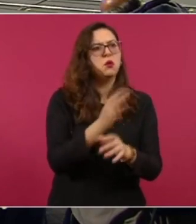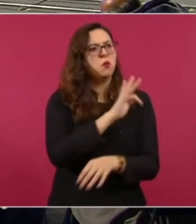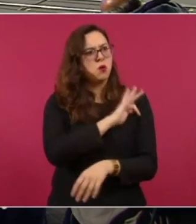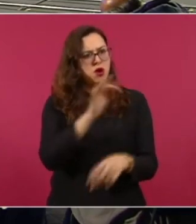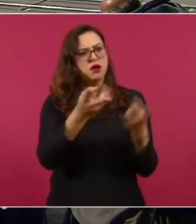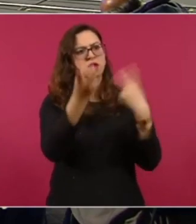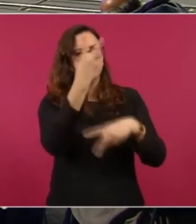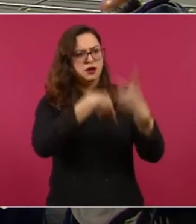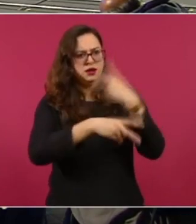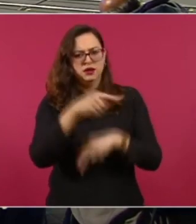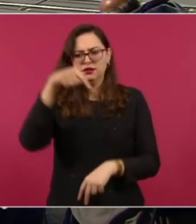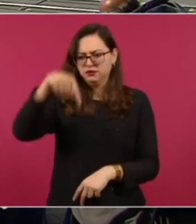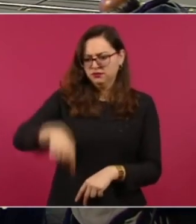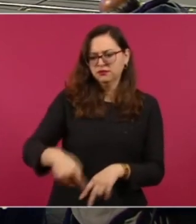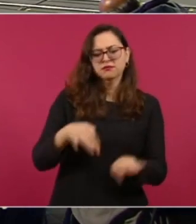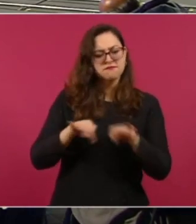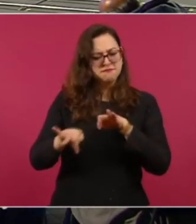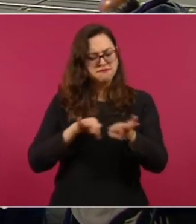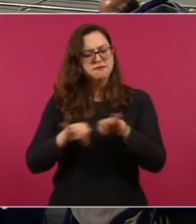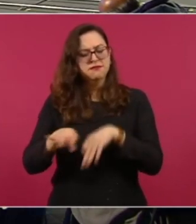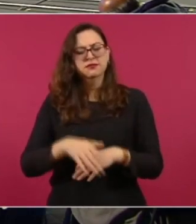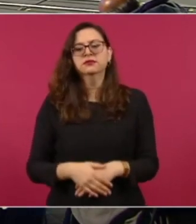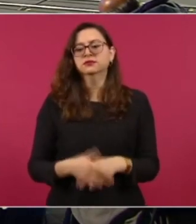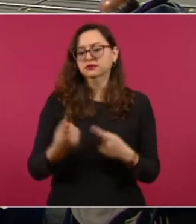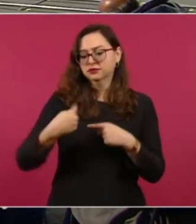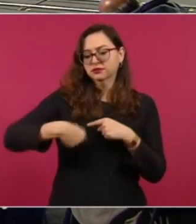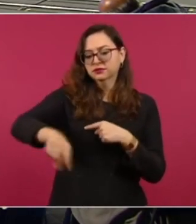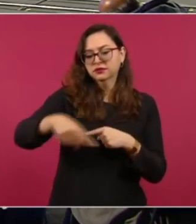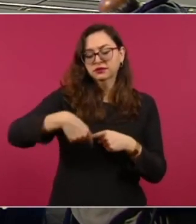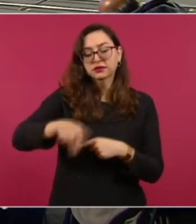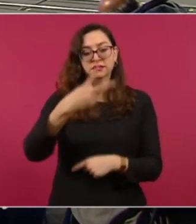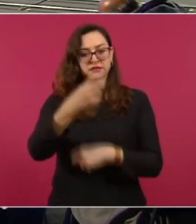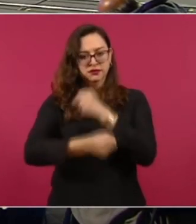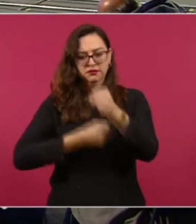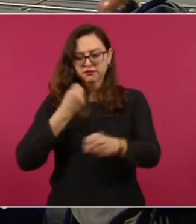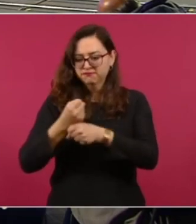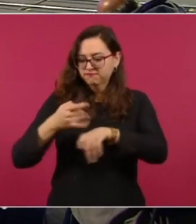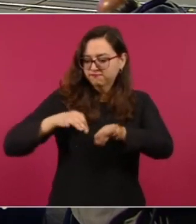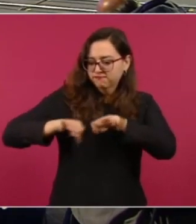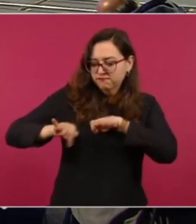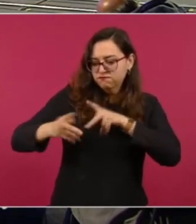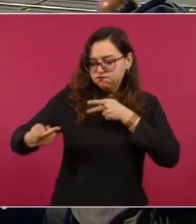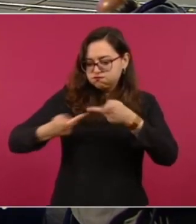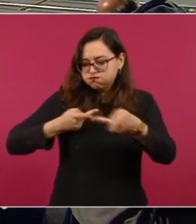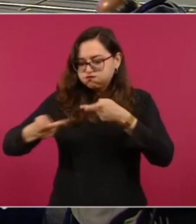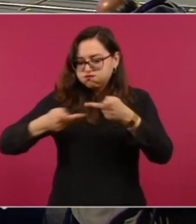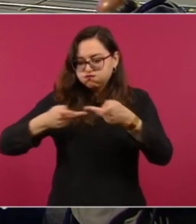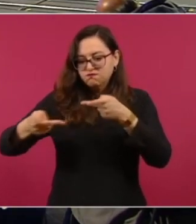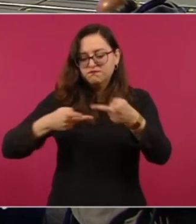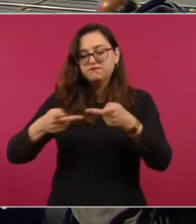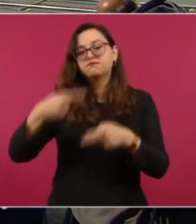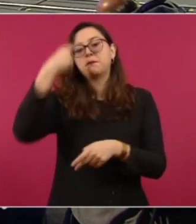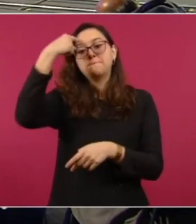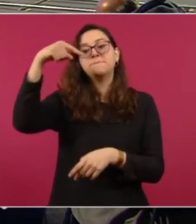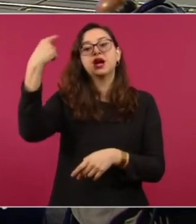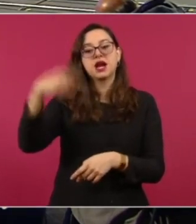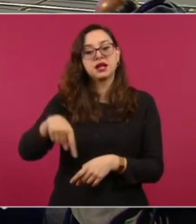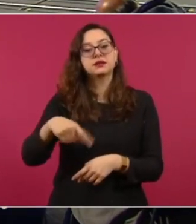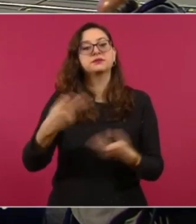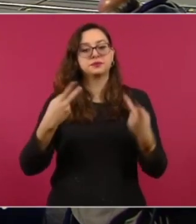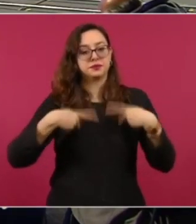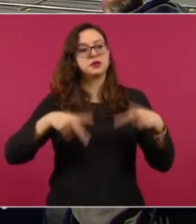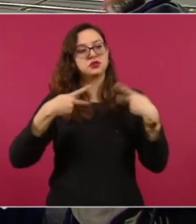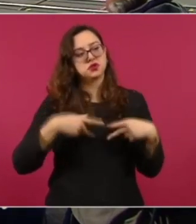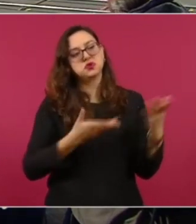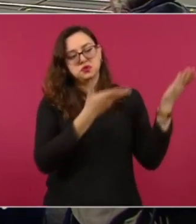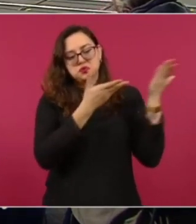el gobierno mexicano trabajará en los próximos dos años en un plan para facilitar el acceso a la ciudadanía